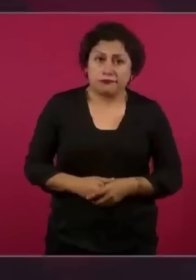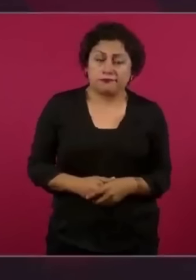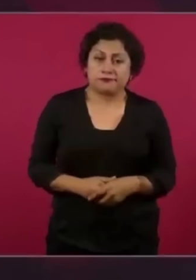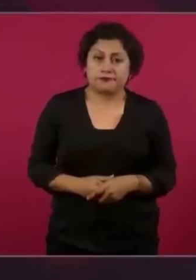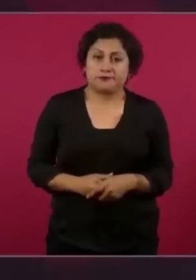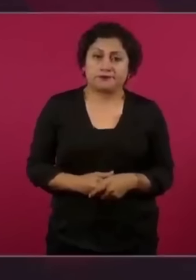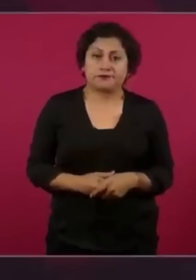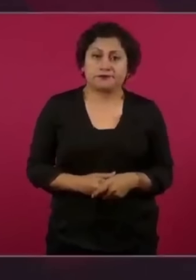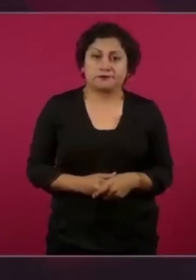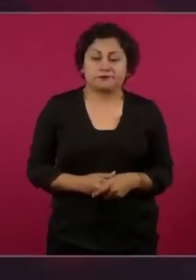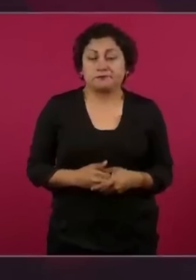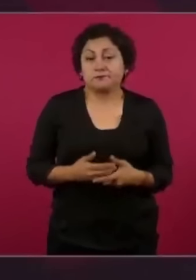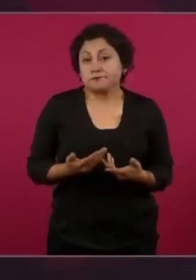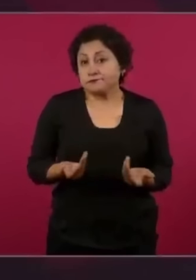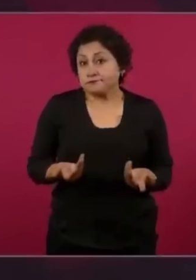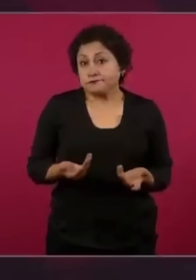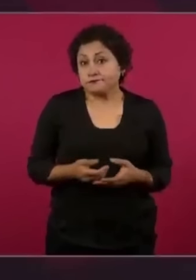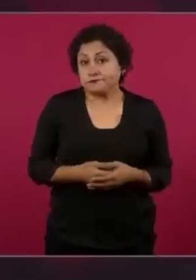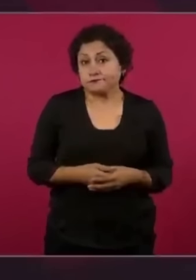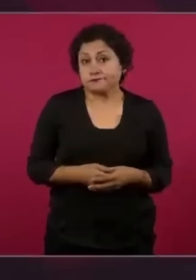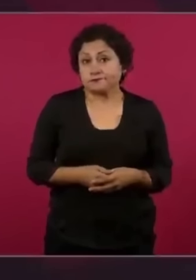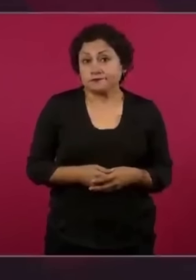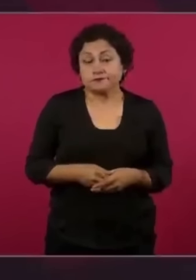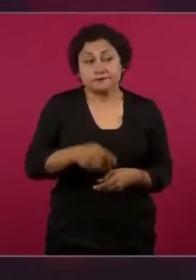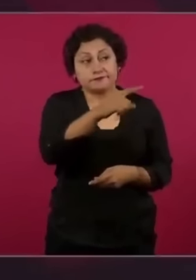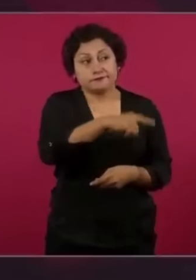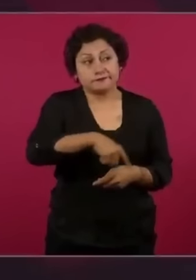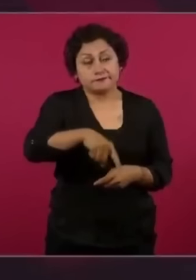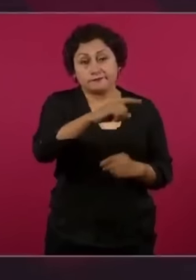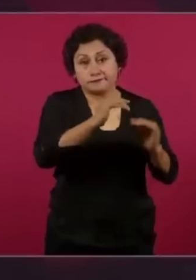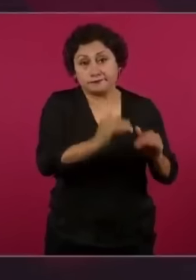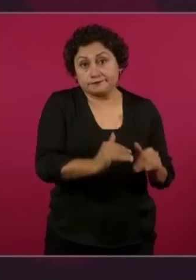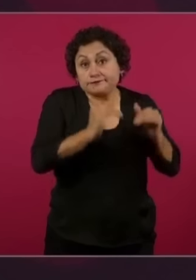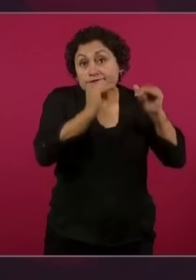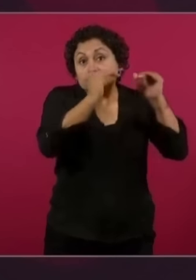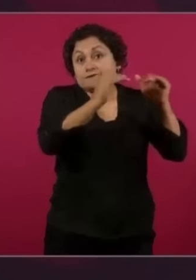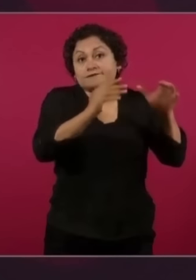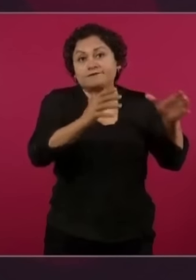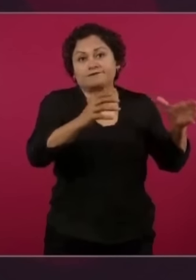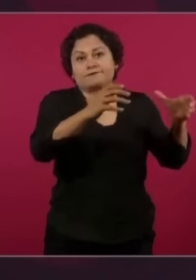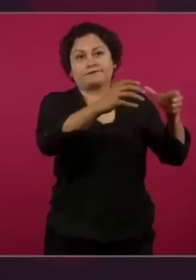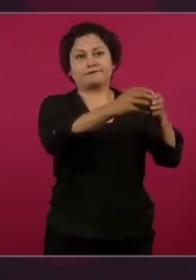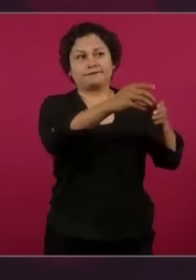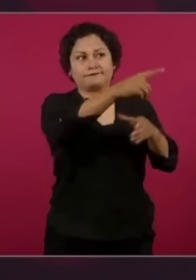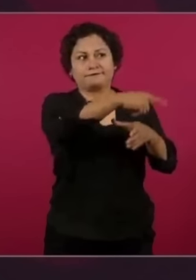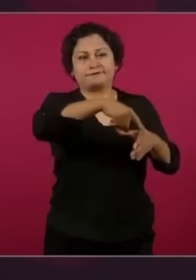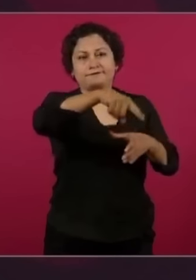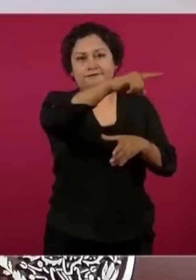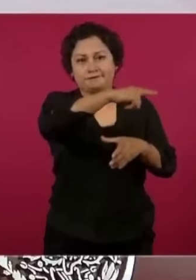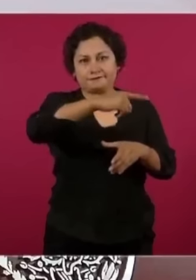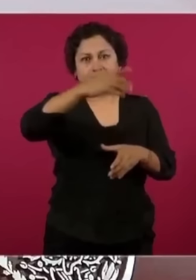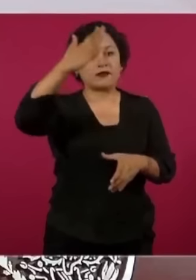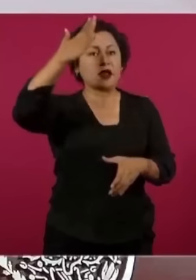jefes, los salcones mayores, son muy ingratos,